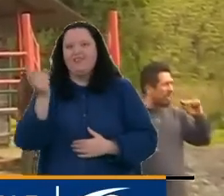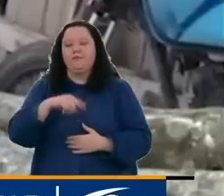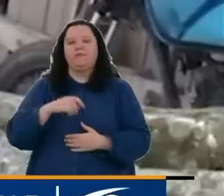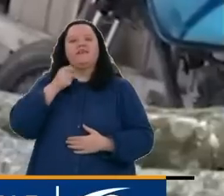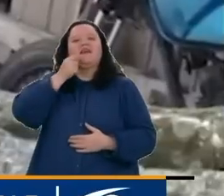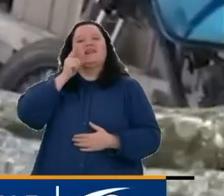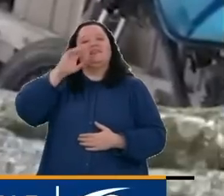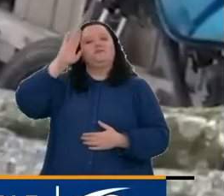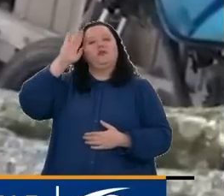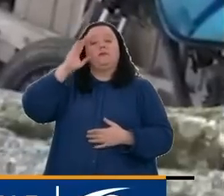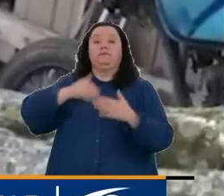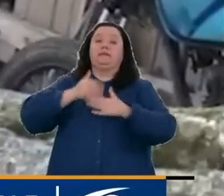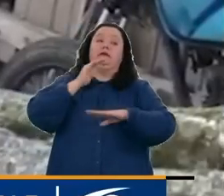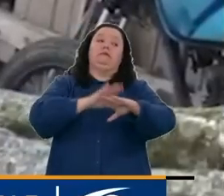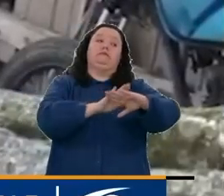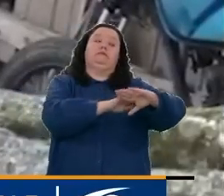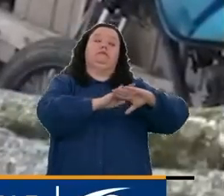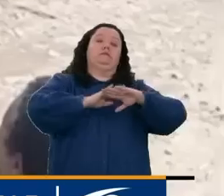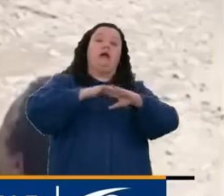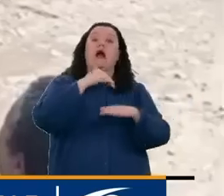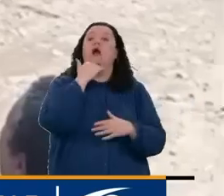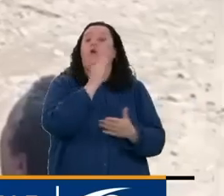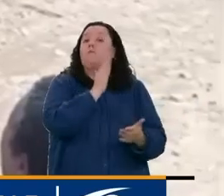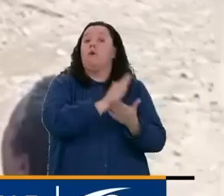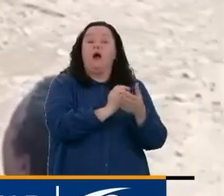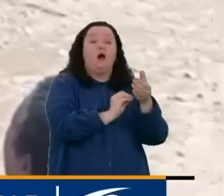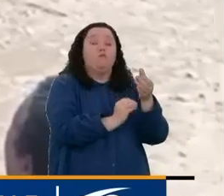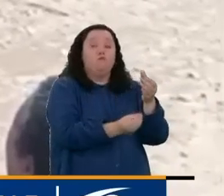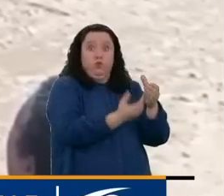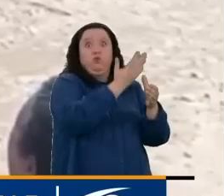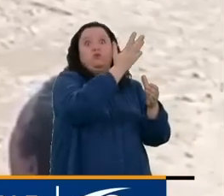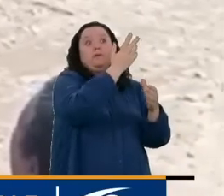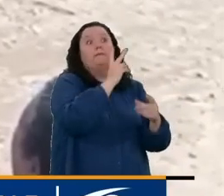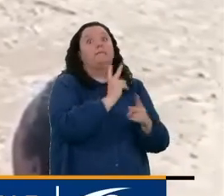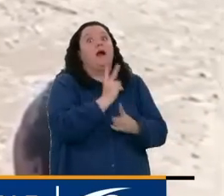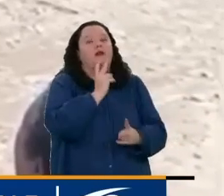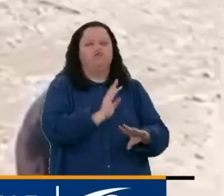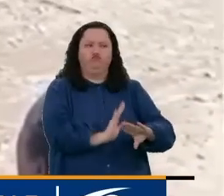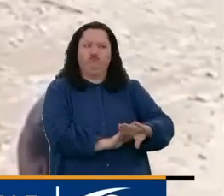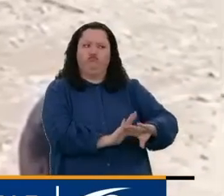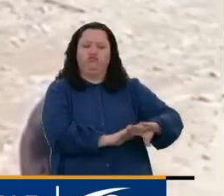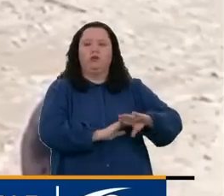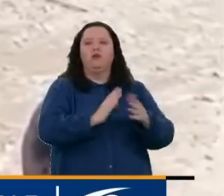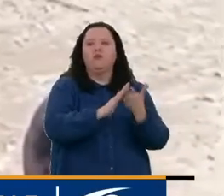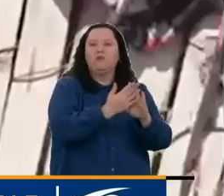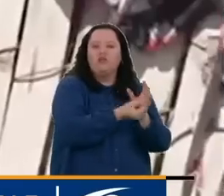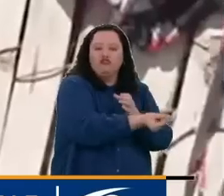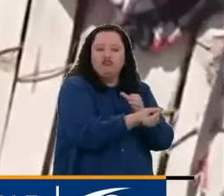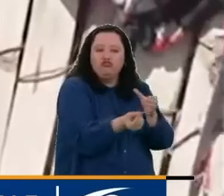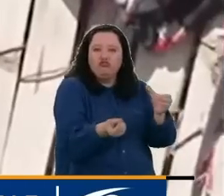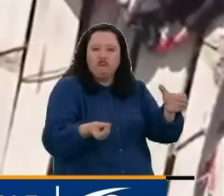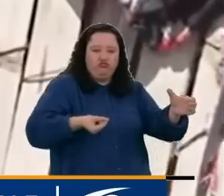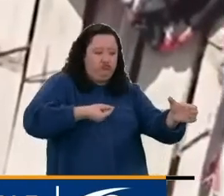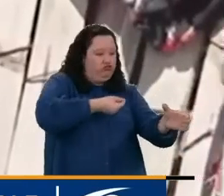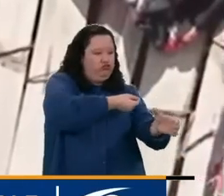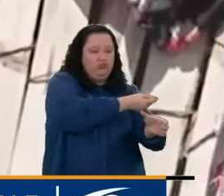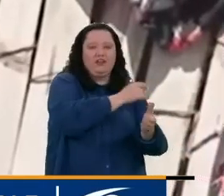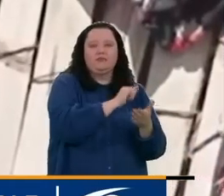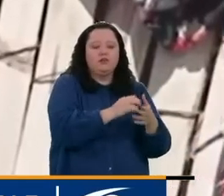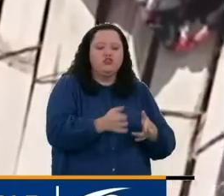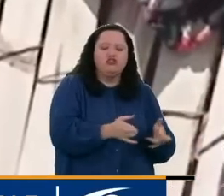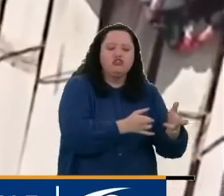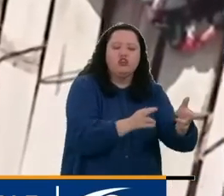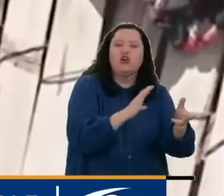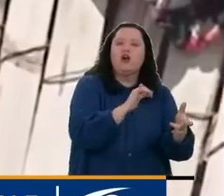trabajo de información sobre los riesgos ante una eventual erupción del volcán, con las comunidades de la zona ribereña cercanas a los ríos